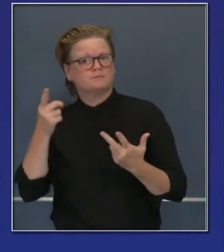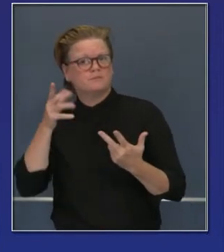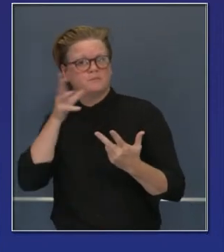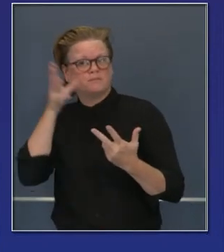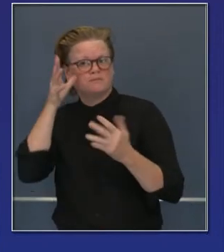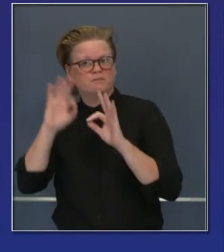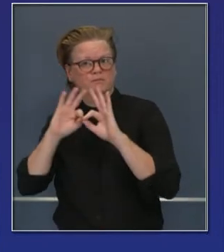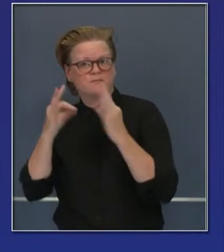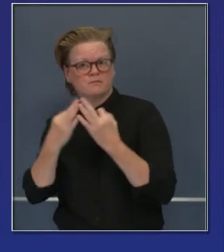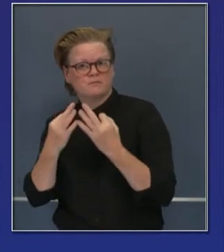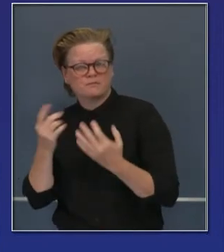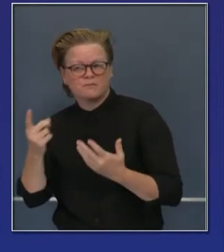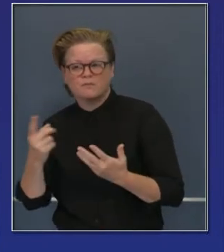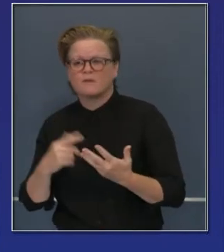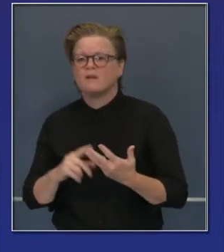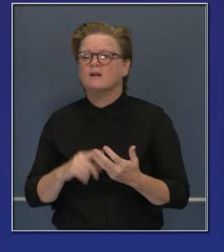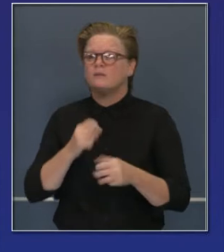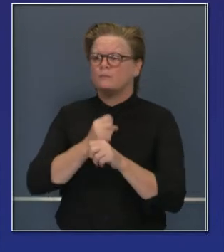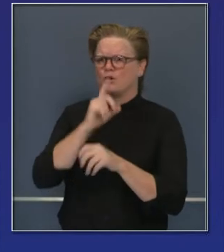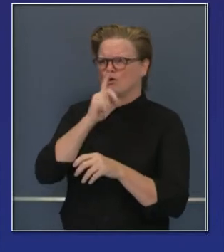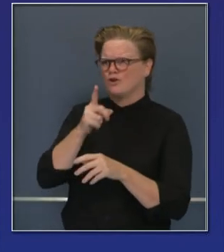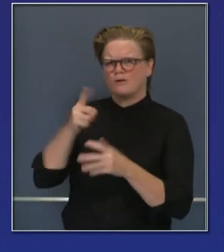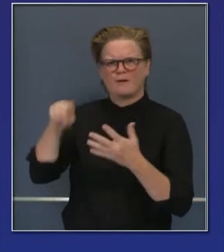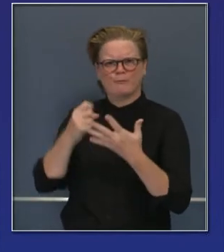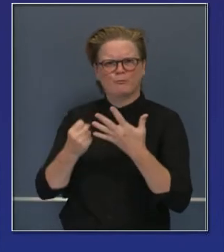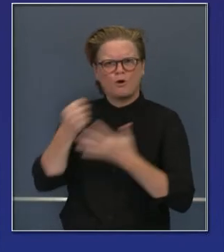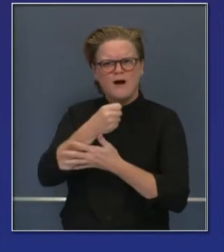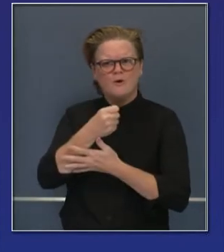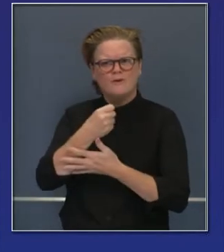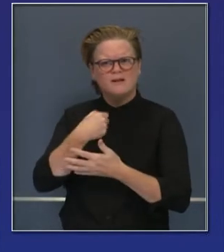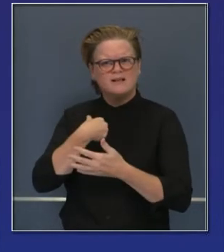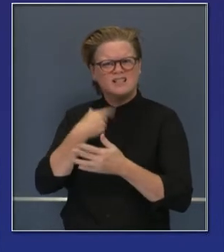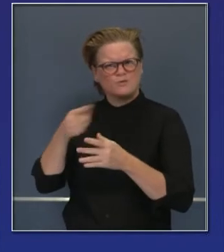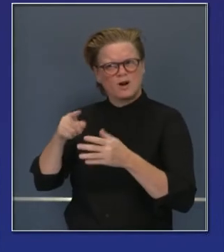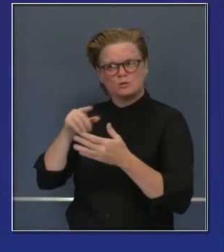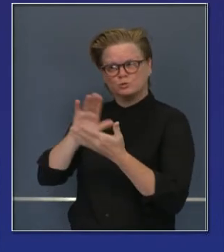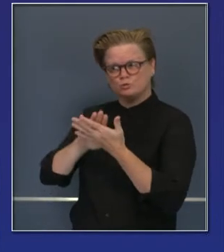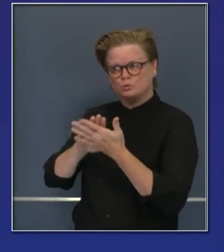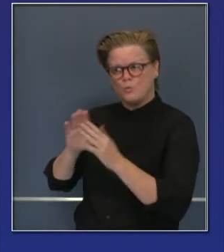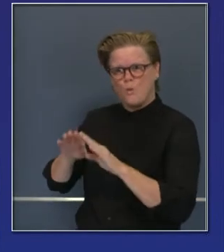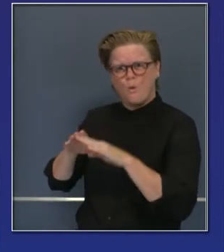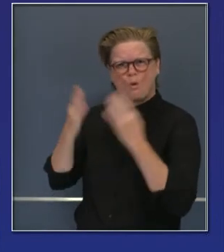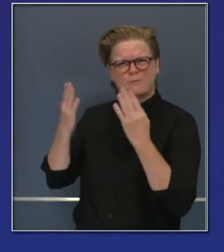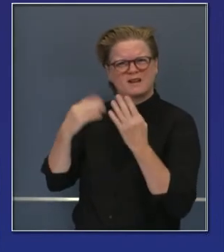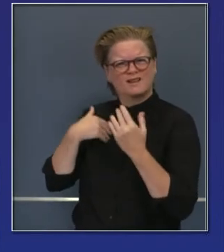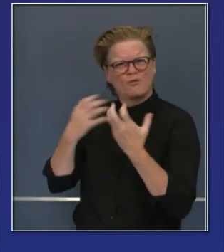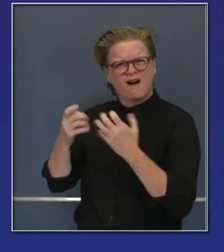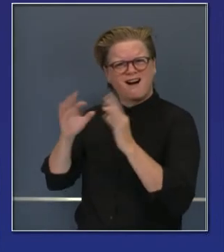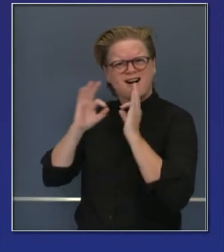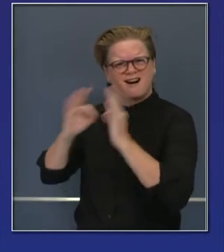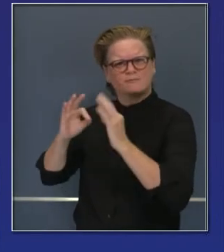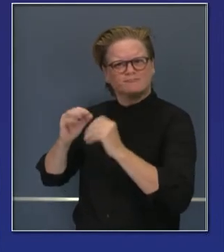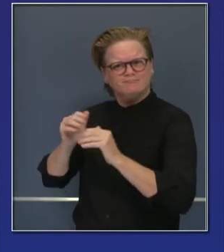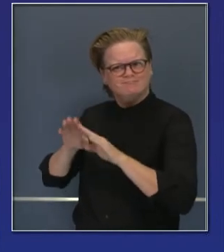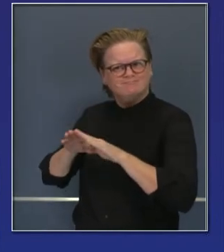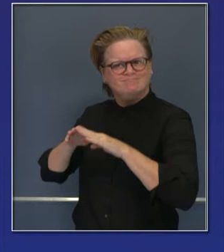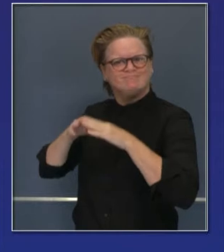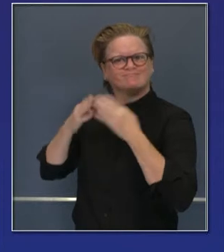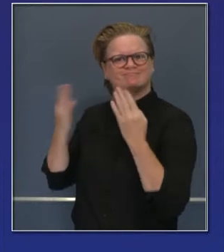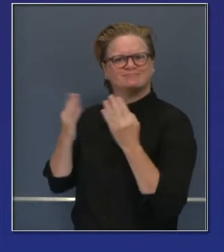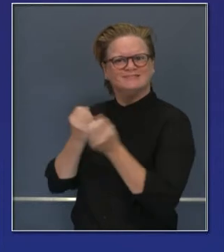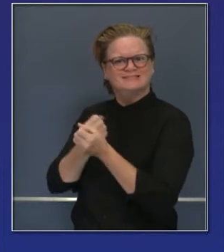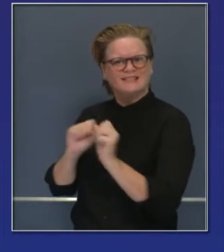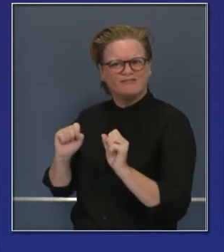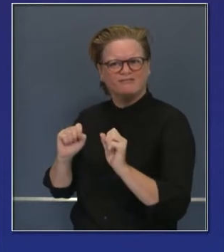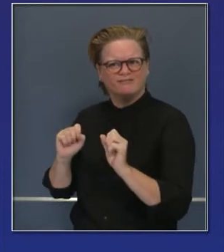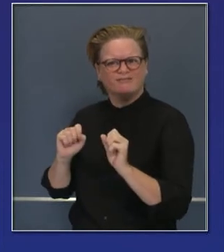disponible la vacuna para que podamos reabrir nuestras escuelas sin riesgo. Y por